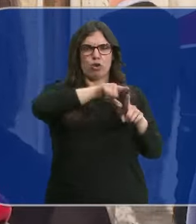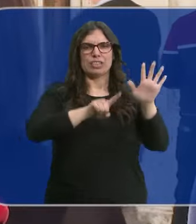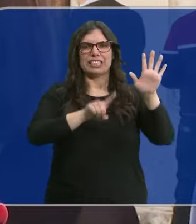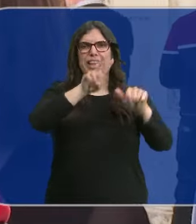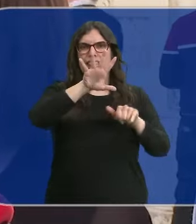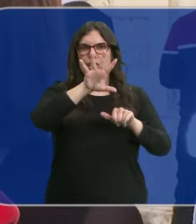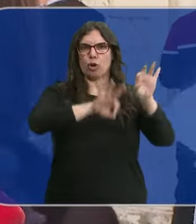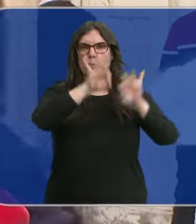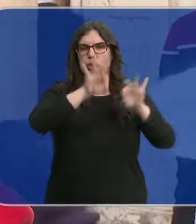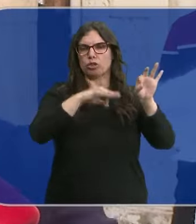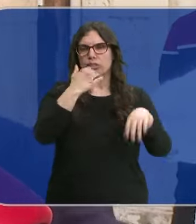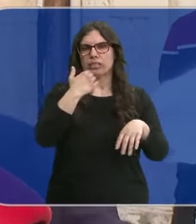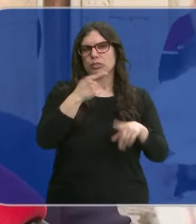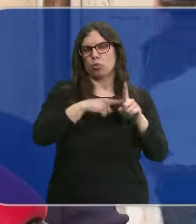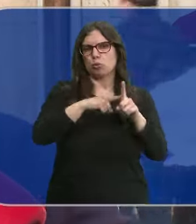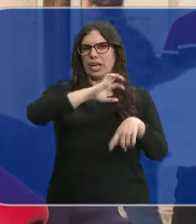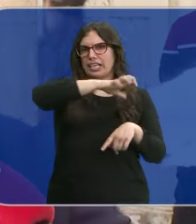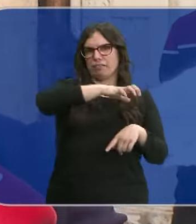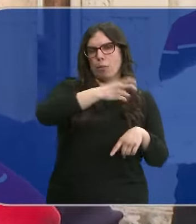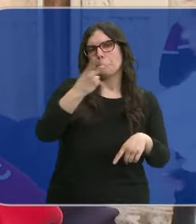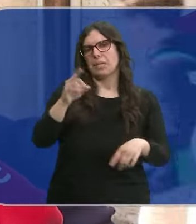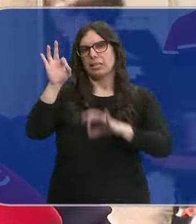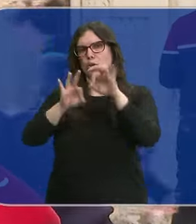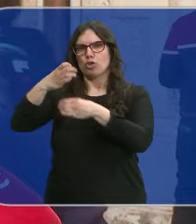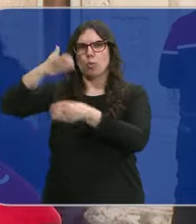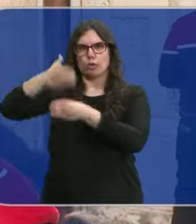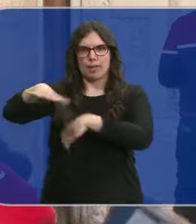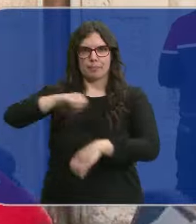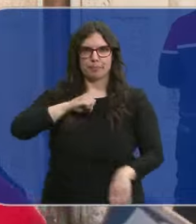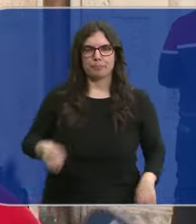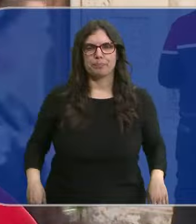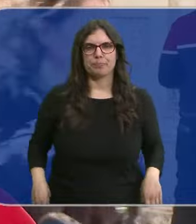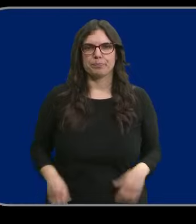% de la población utiliza el agua del grifo. Un 20% aproximadamente agua embotellada.